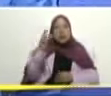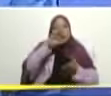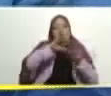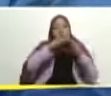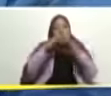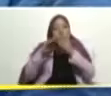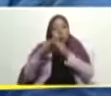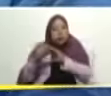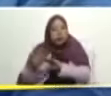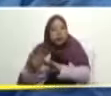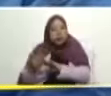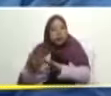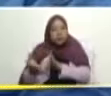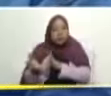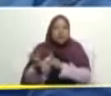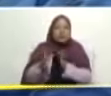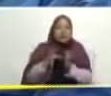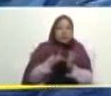Barrio Nazareno